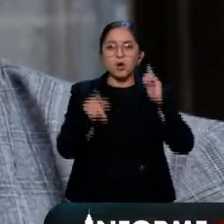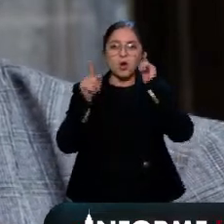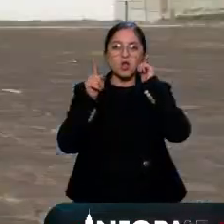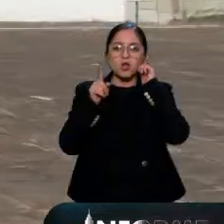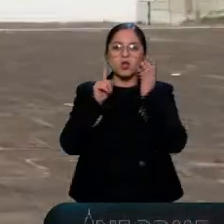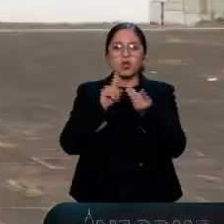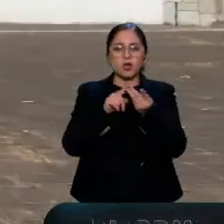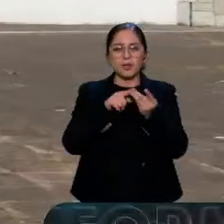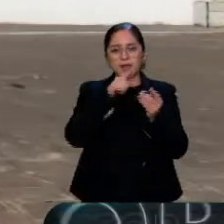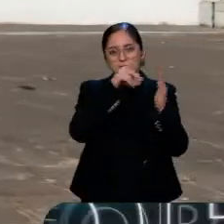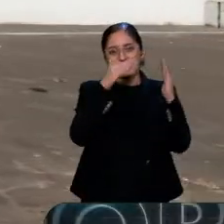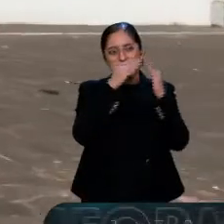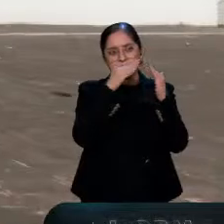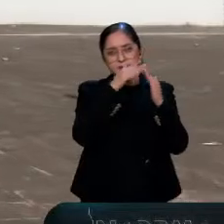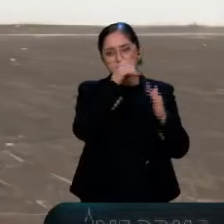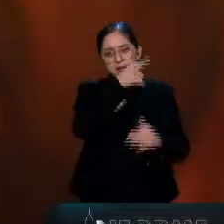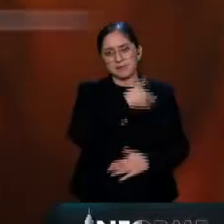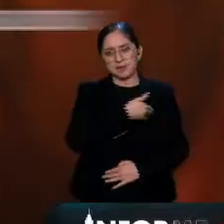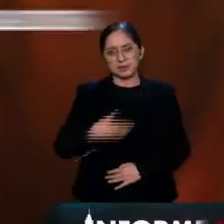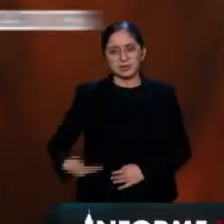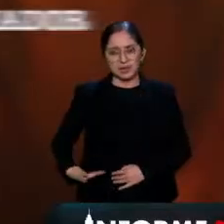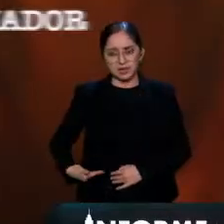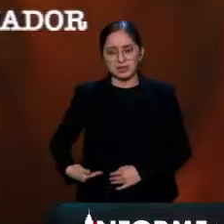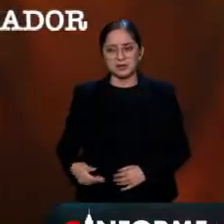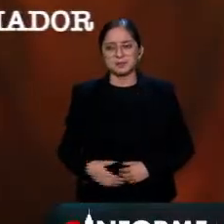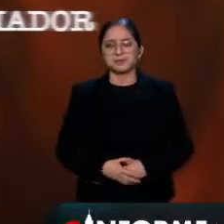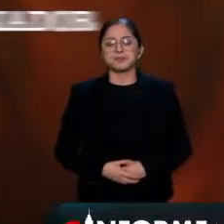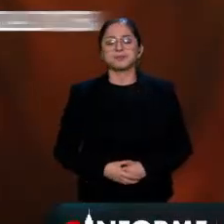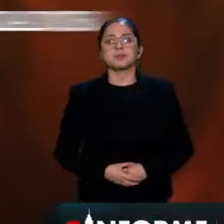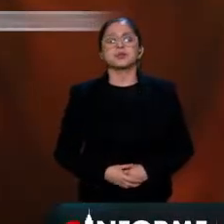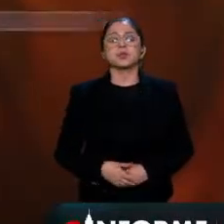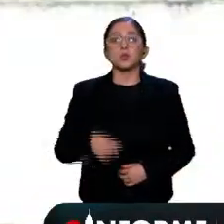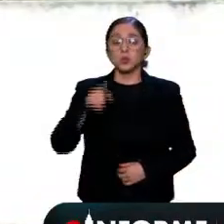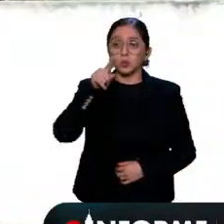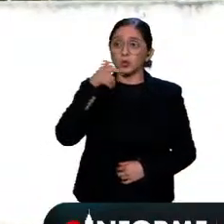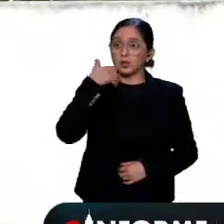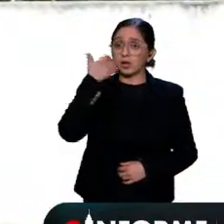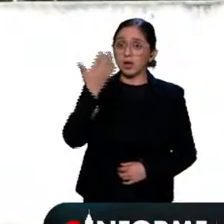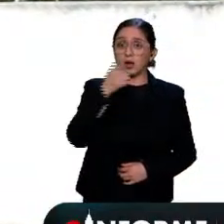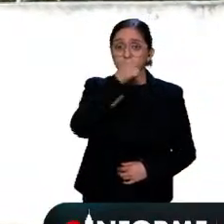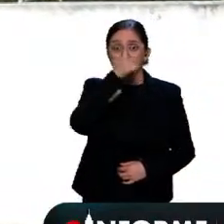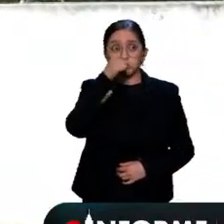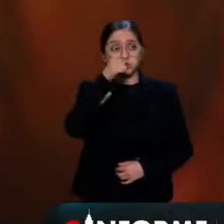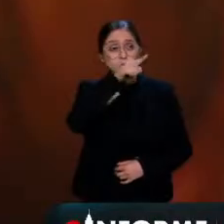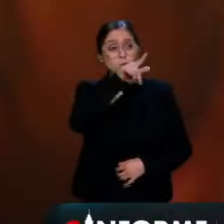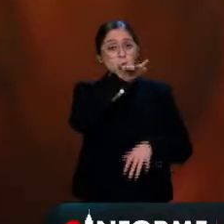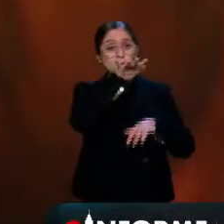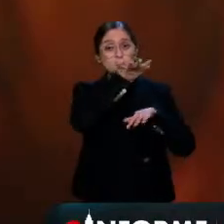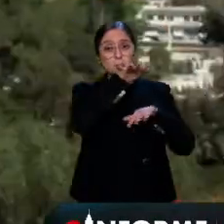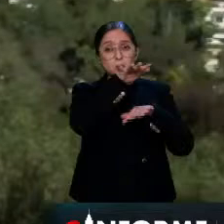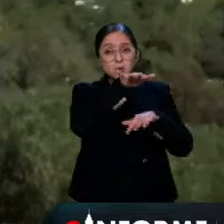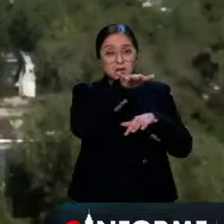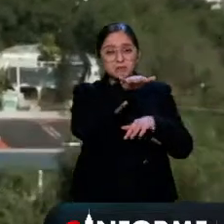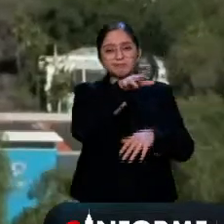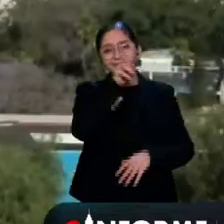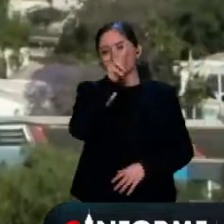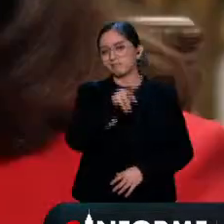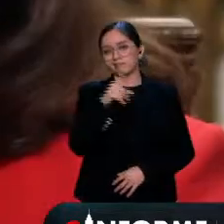Palacio Nacional si queremos ver a un Juárez impoluto eso sería muy difícil